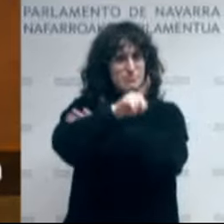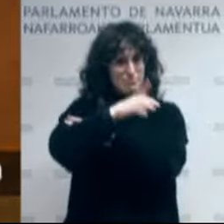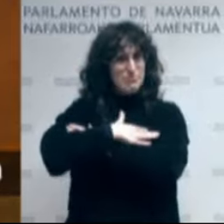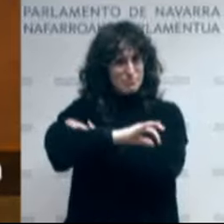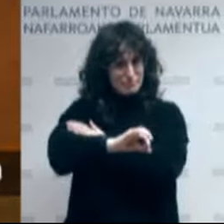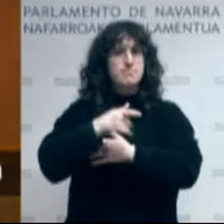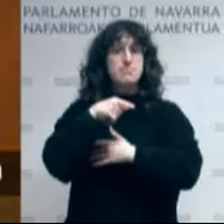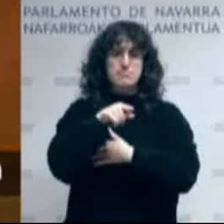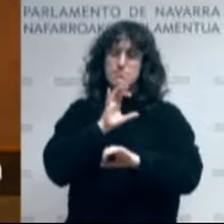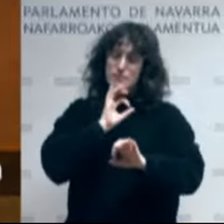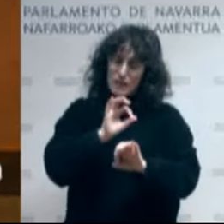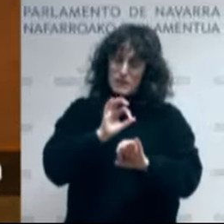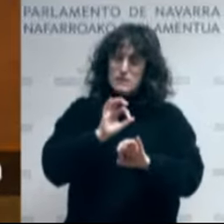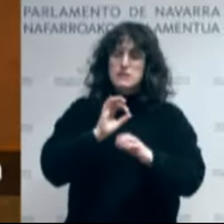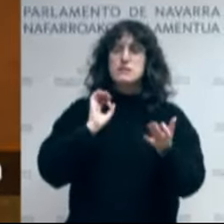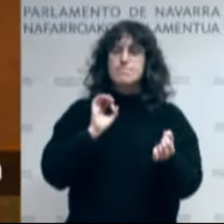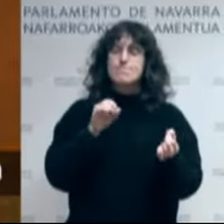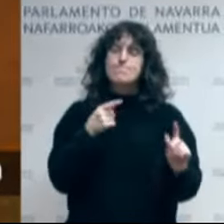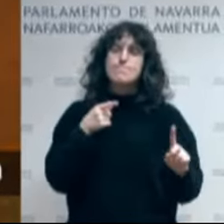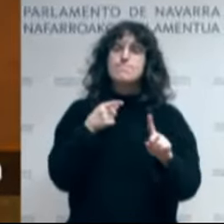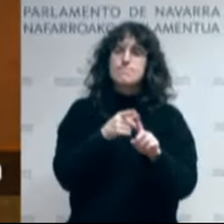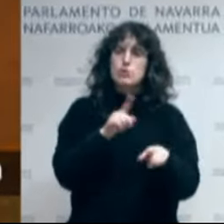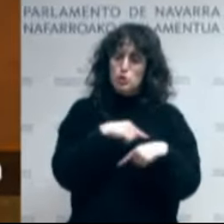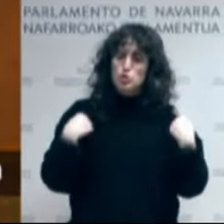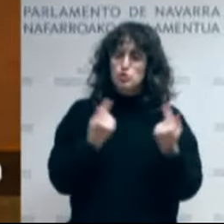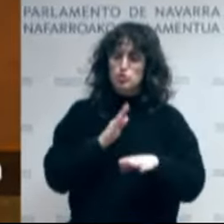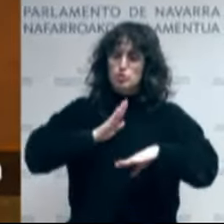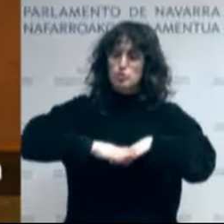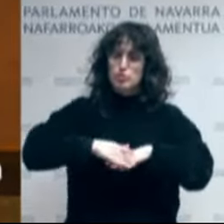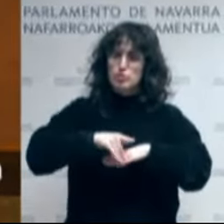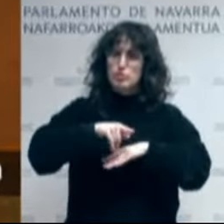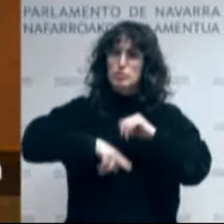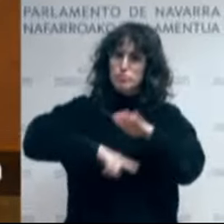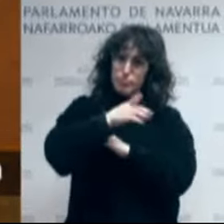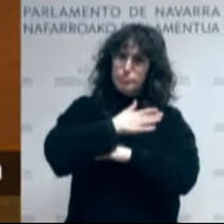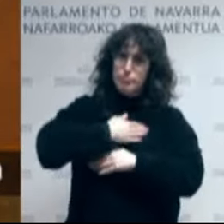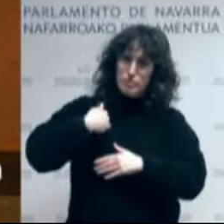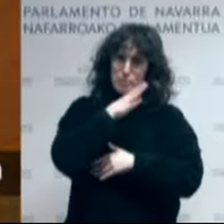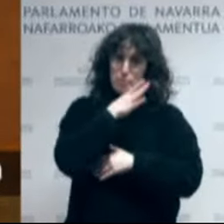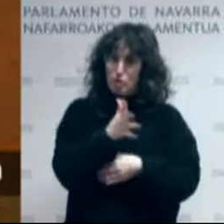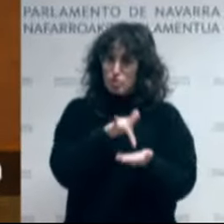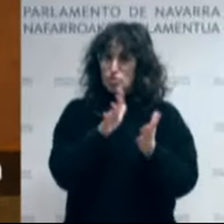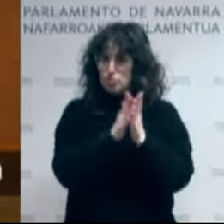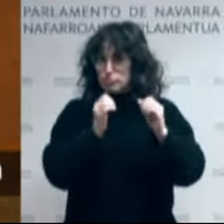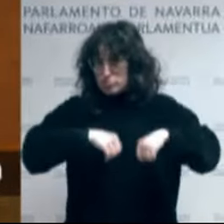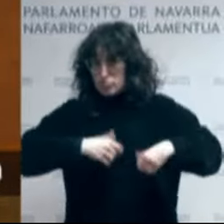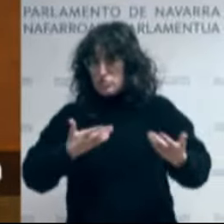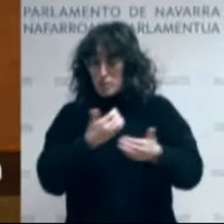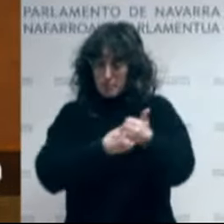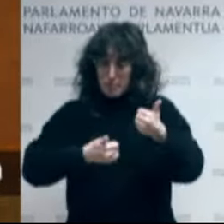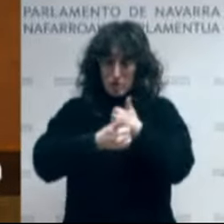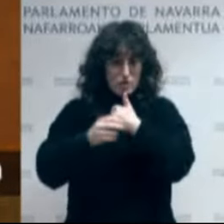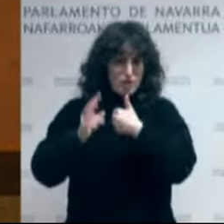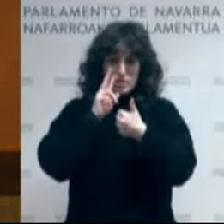abiapuntua. Lehen tasunak argi daudenean eta guk oso argi baditugu,